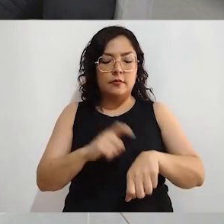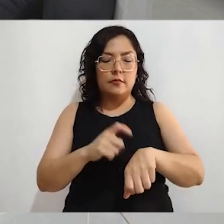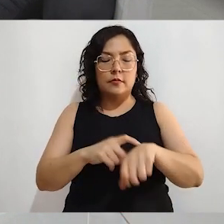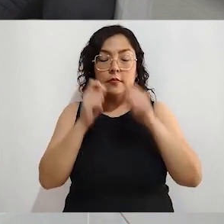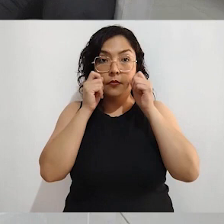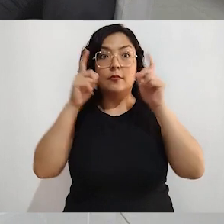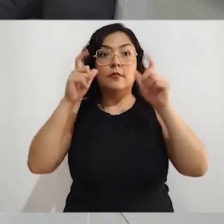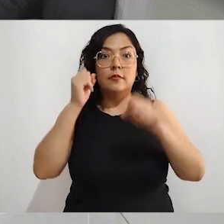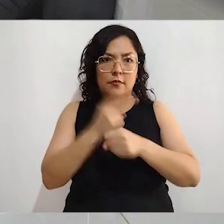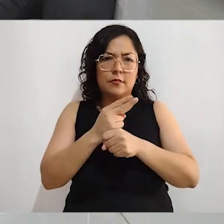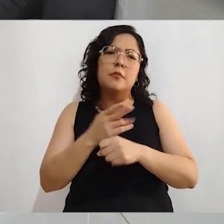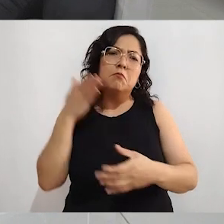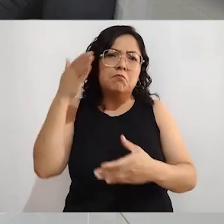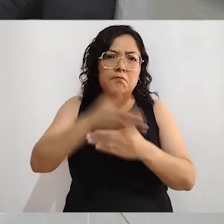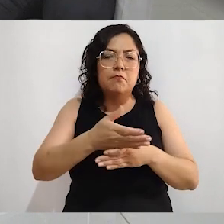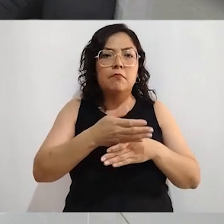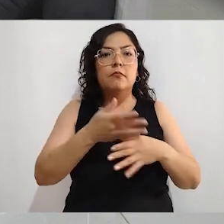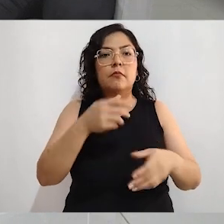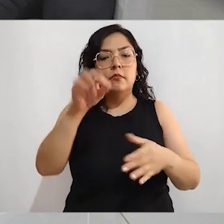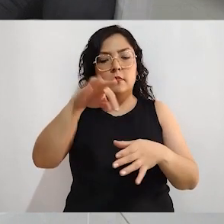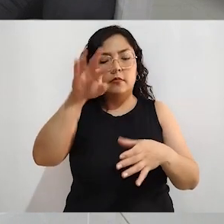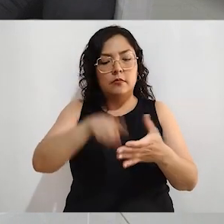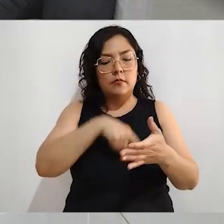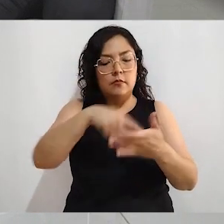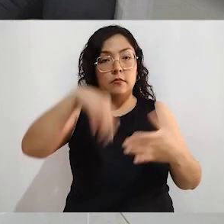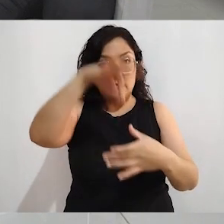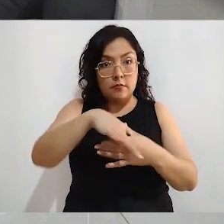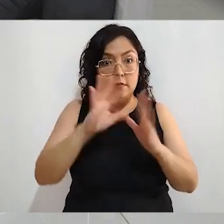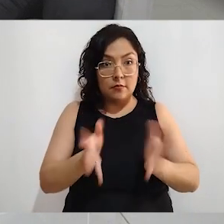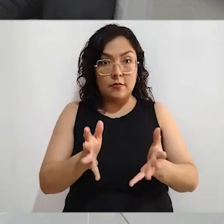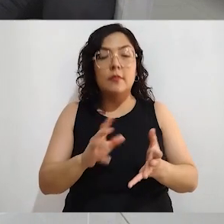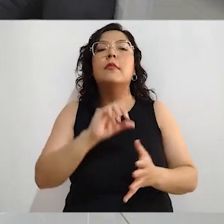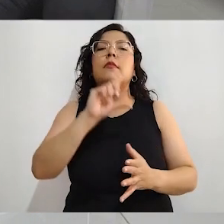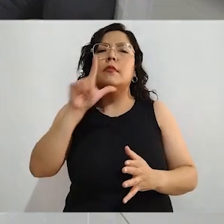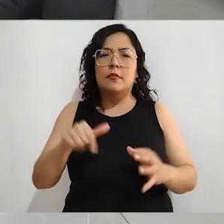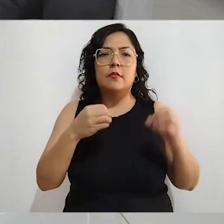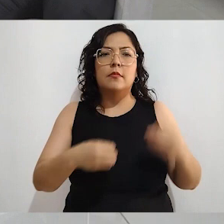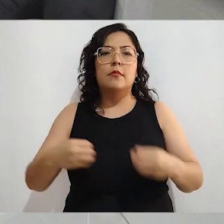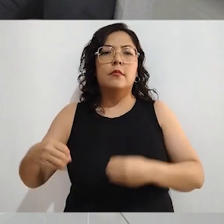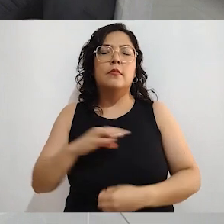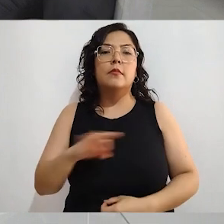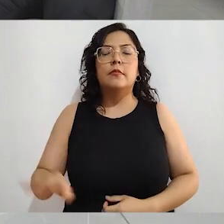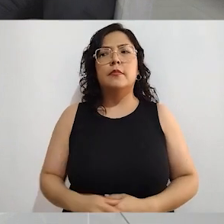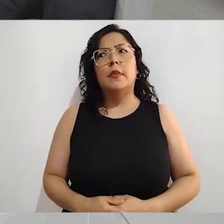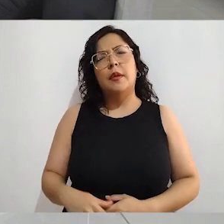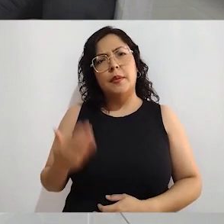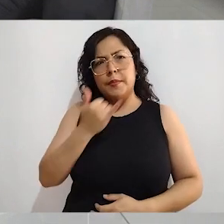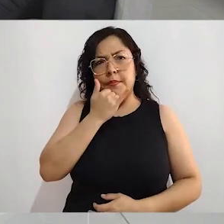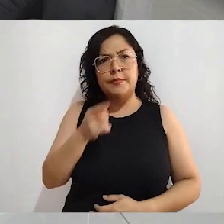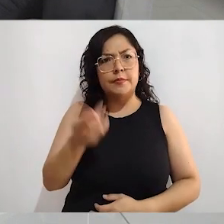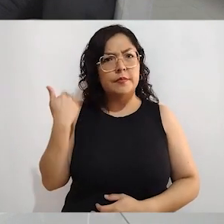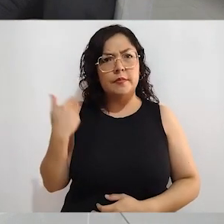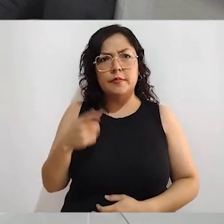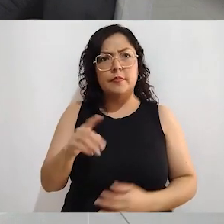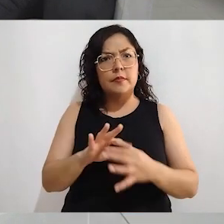ya después hagamos los demás temas que tenemos pendientes. Y ahorita que mencionabas aliados estratégicos, no sé si nos